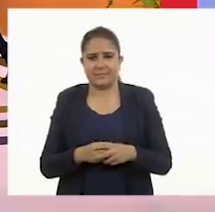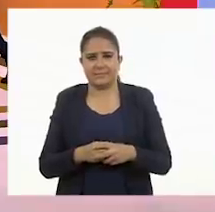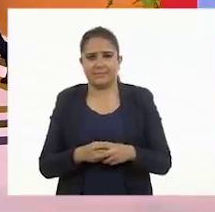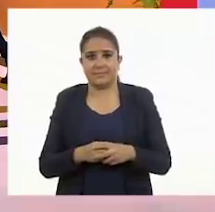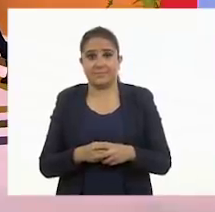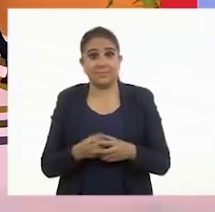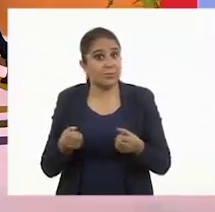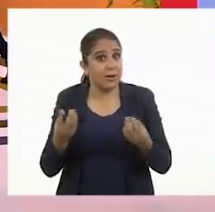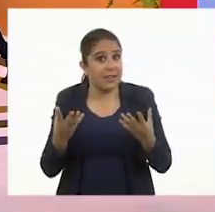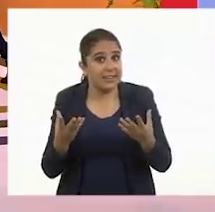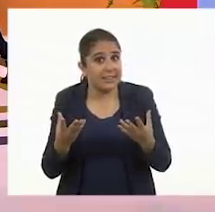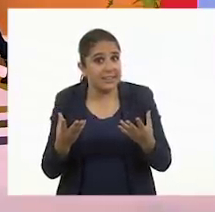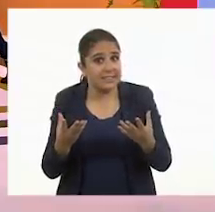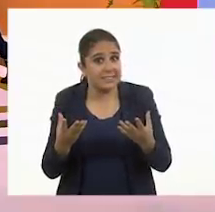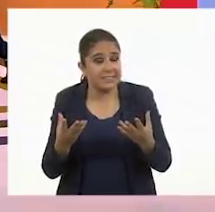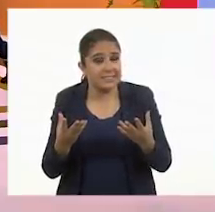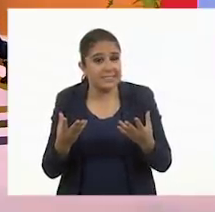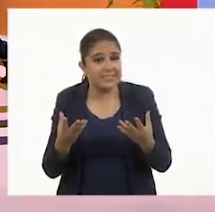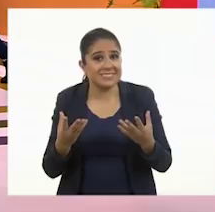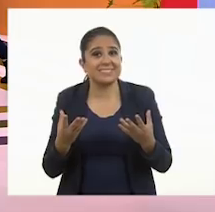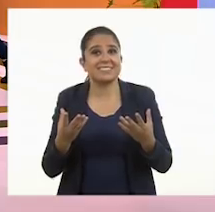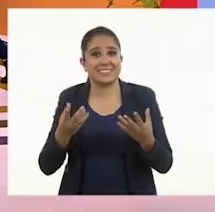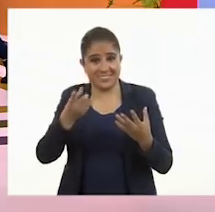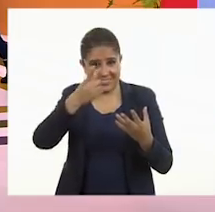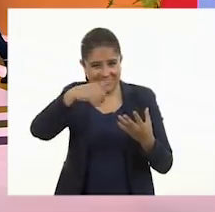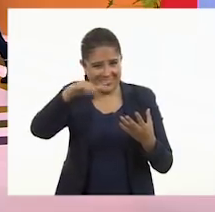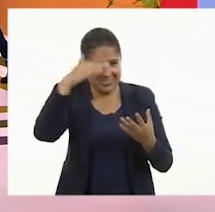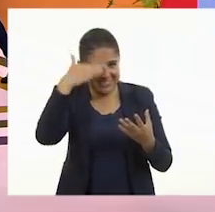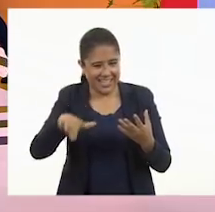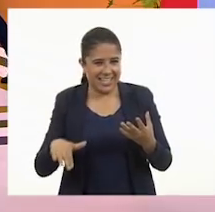¿Cuántas? ¿Lo sabes?